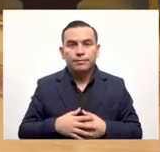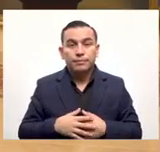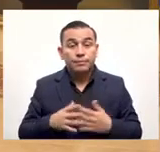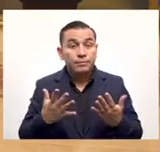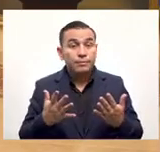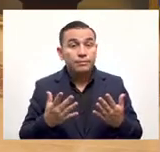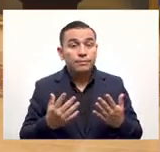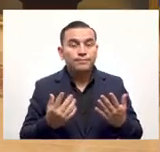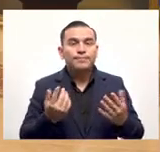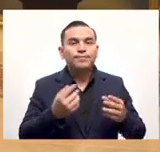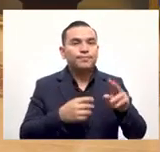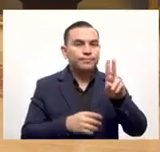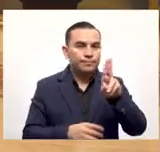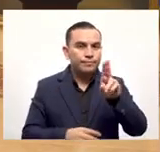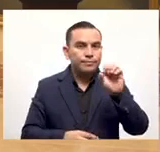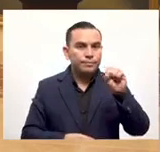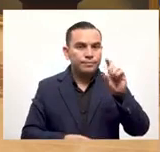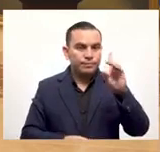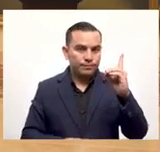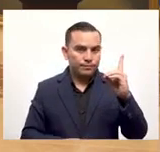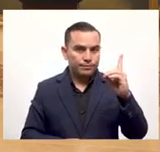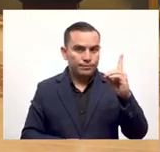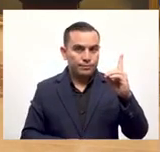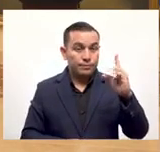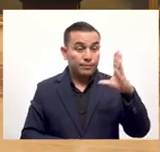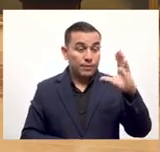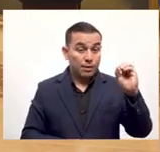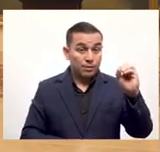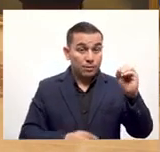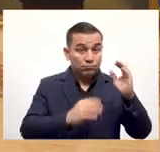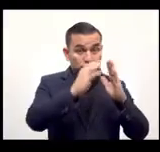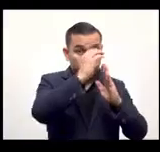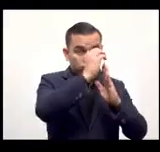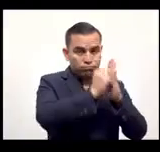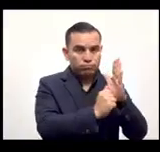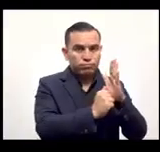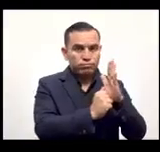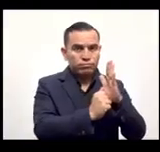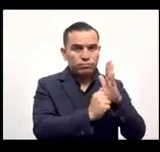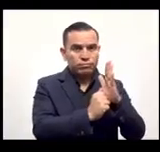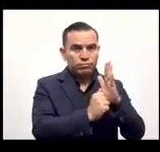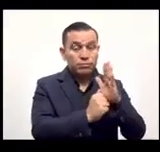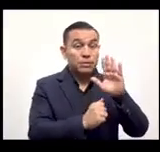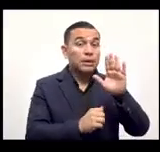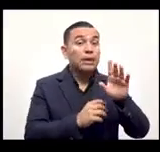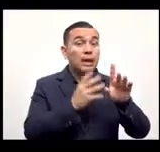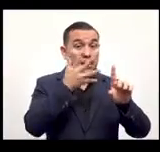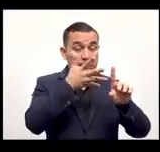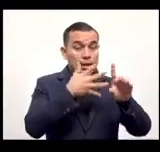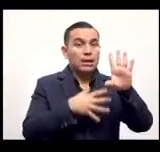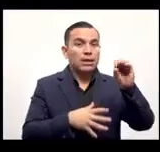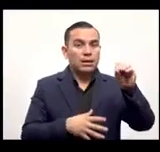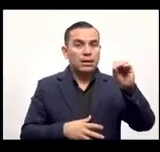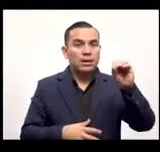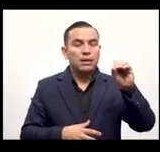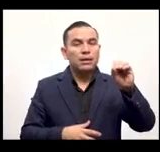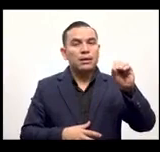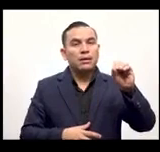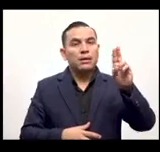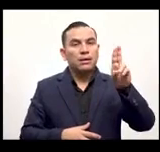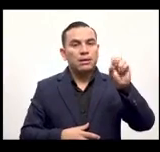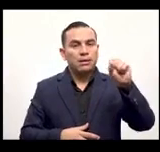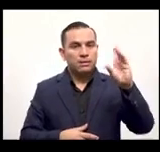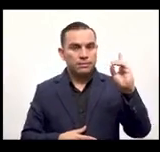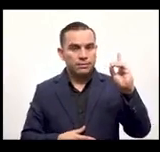aquí la cuenta en dólares tenía 100 dólares le envió 50 a Patricia le quedan 50 dólares